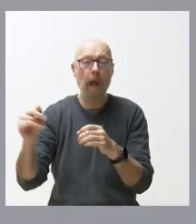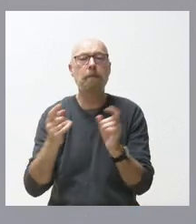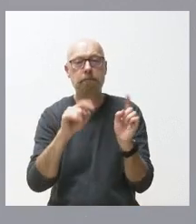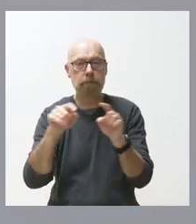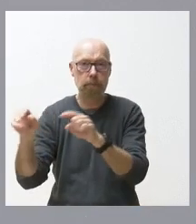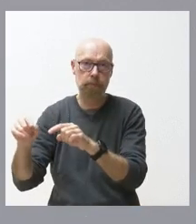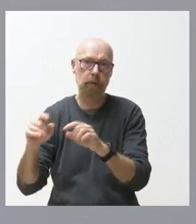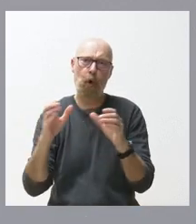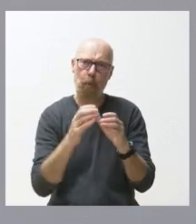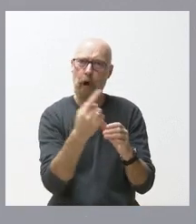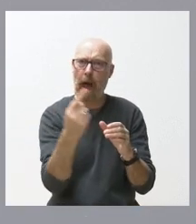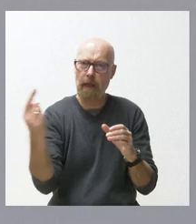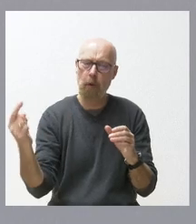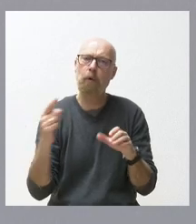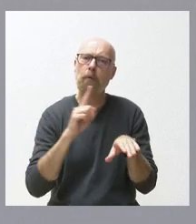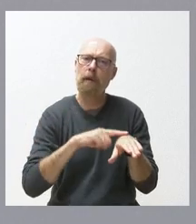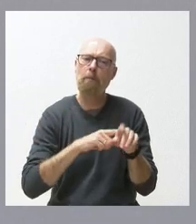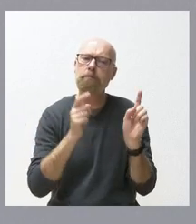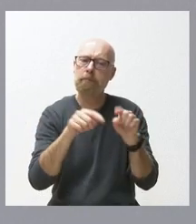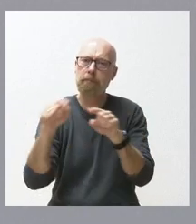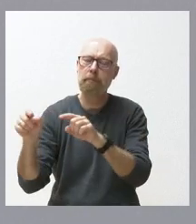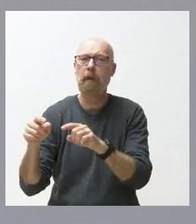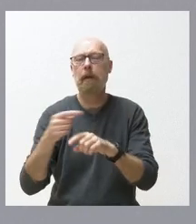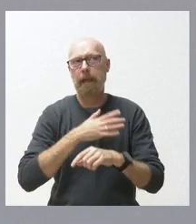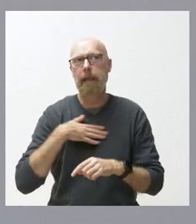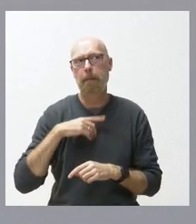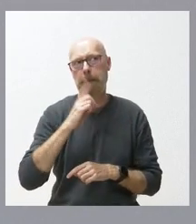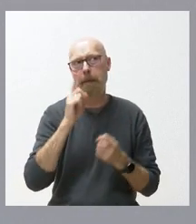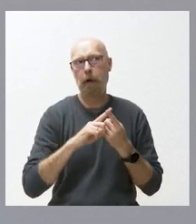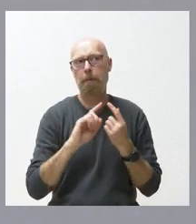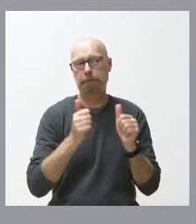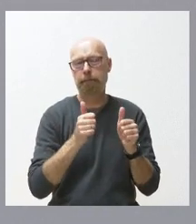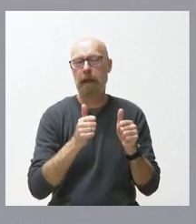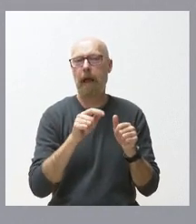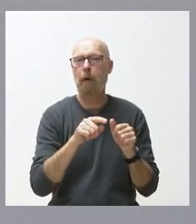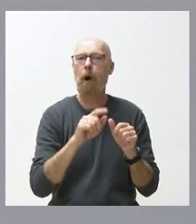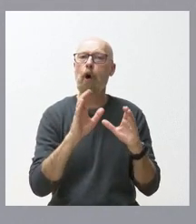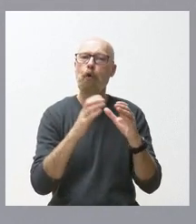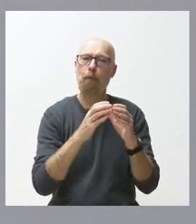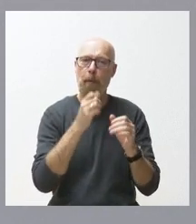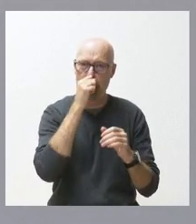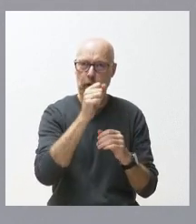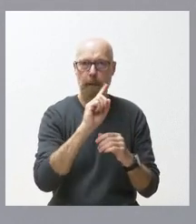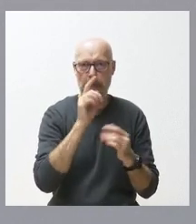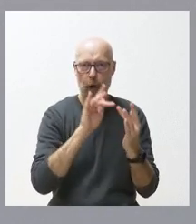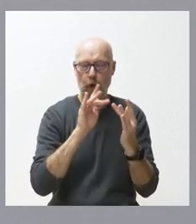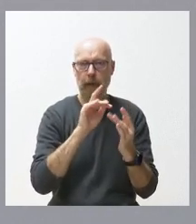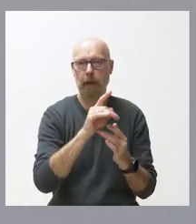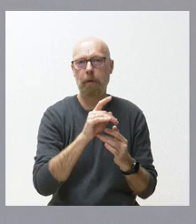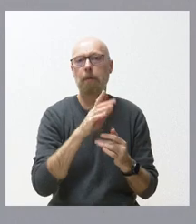grupo y sí nuestra idea es comenzar por el grupo socialista este proceso que supone